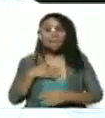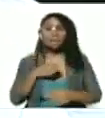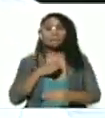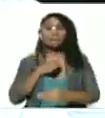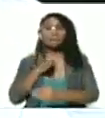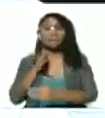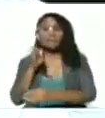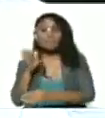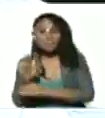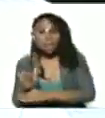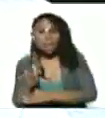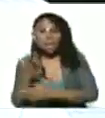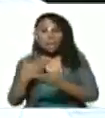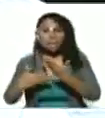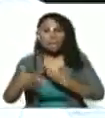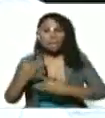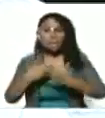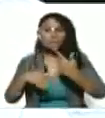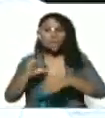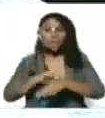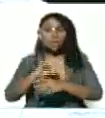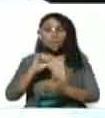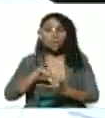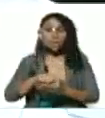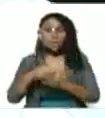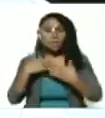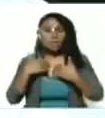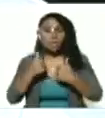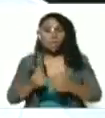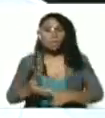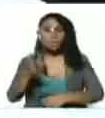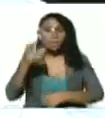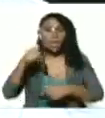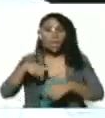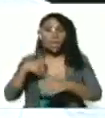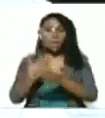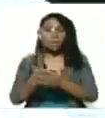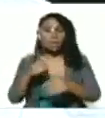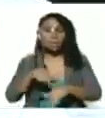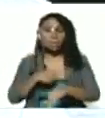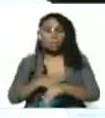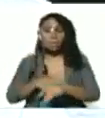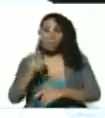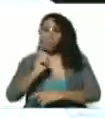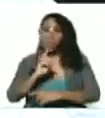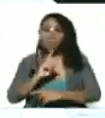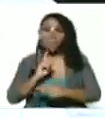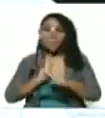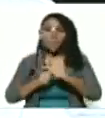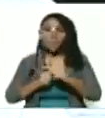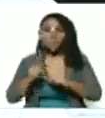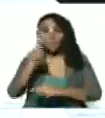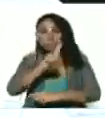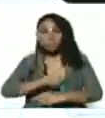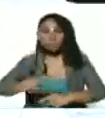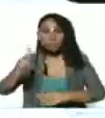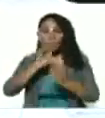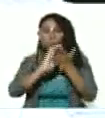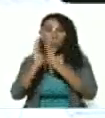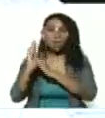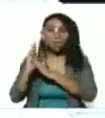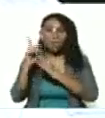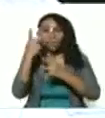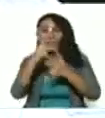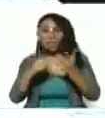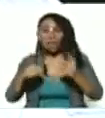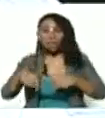al servicio médico a los centros de salud en Tinela porque hasta este momento no hemos identificado la circulación comunitaria de la variante delta